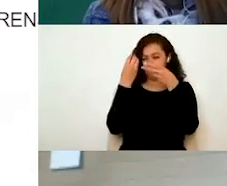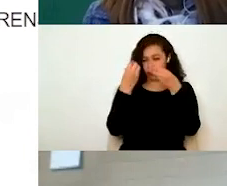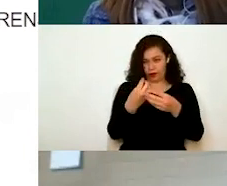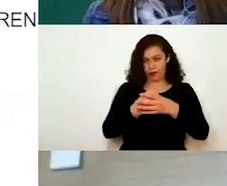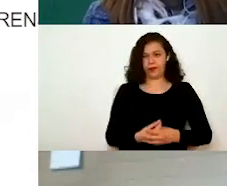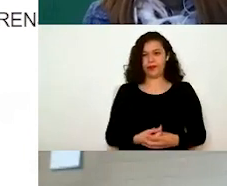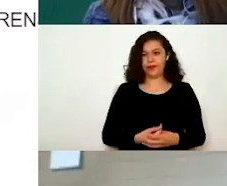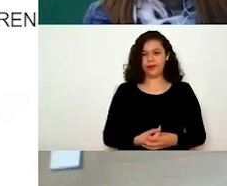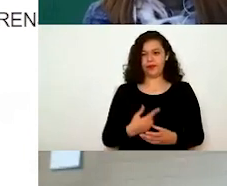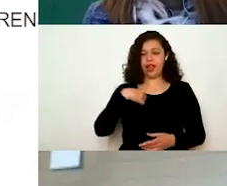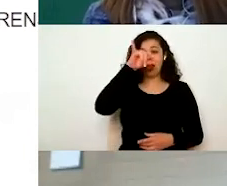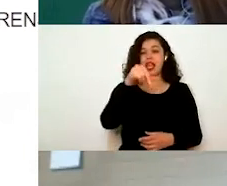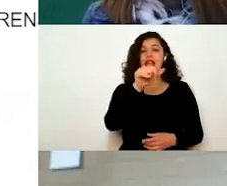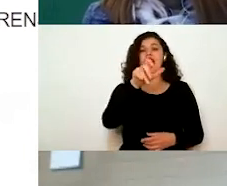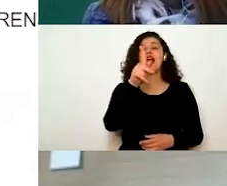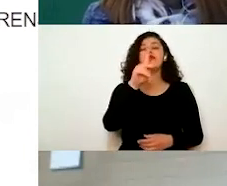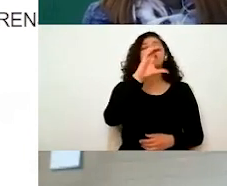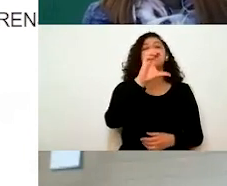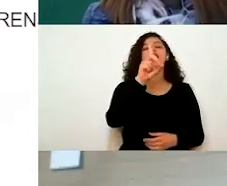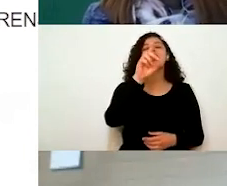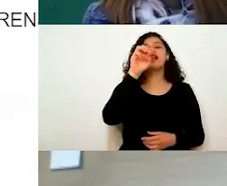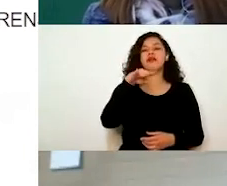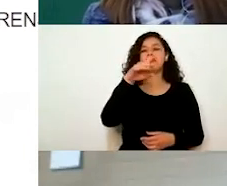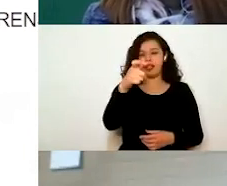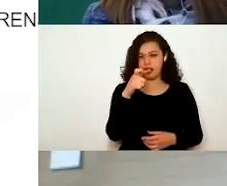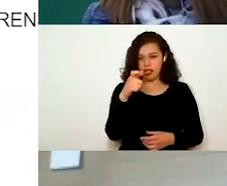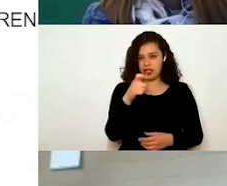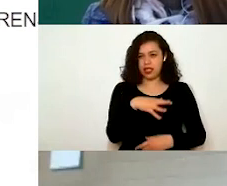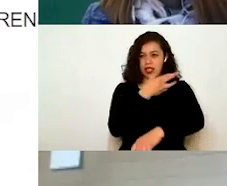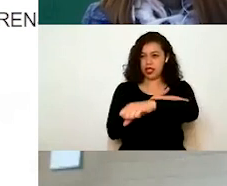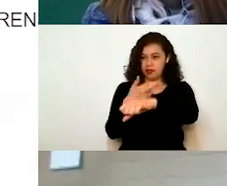aquí, donde dice Hub CDMX, trámites y servicios.